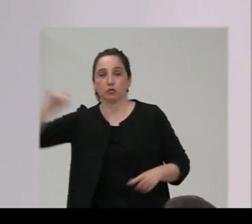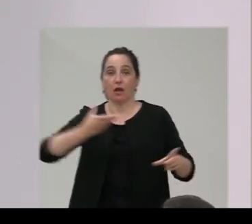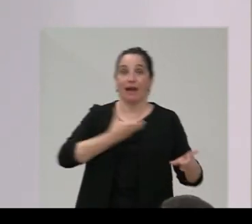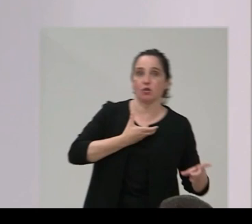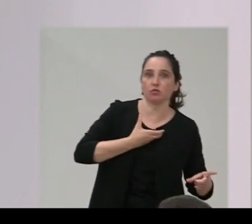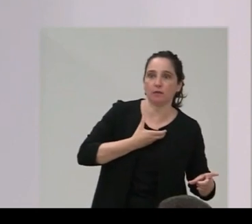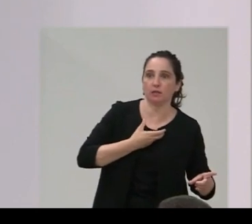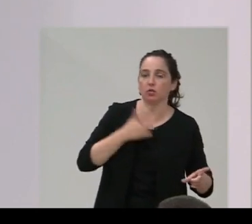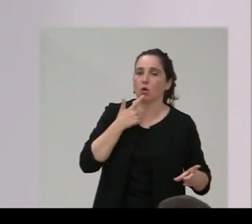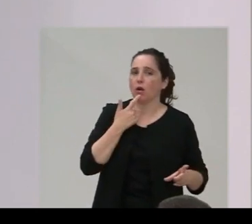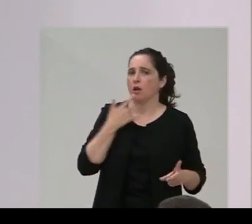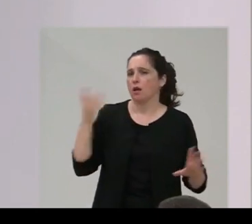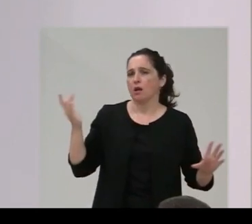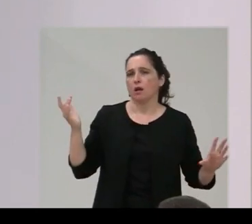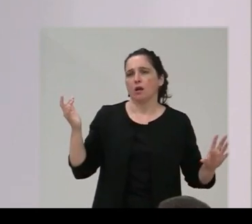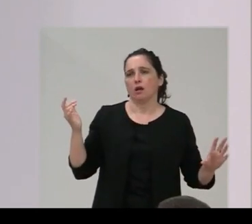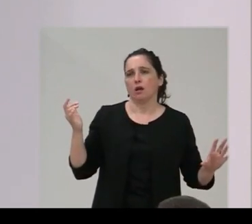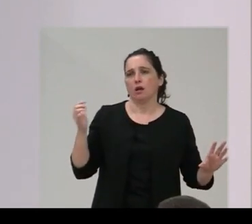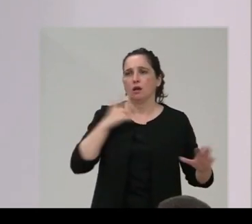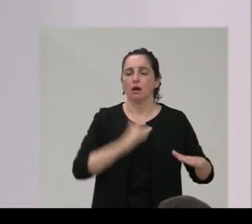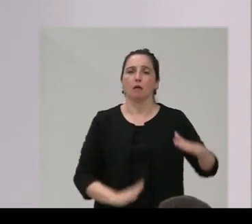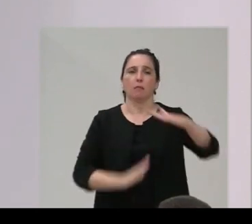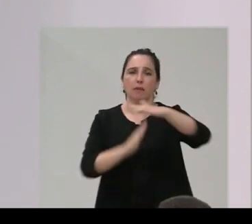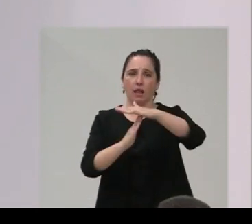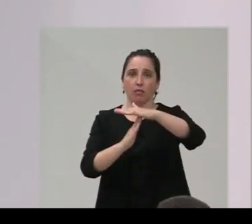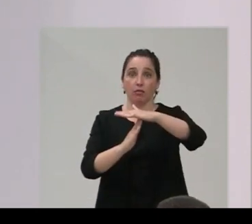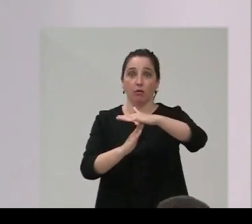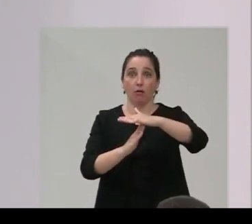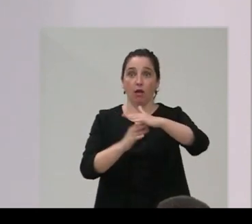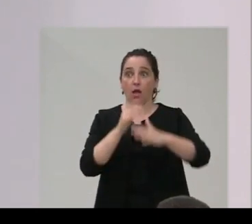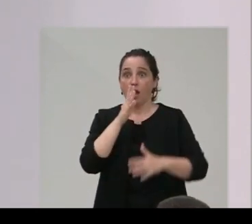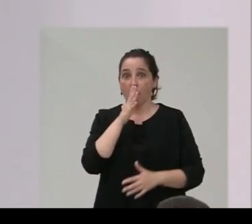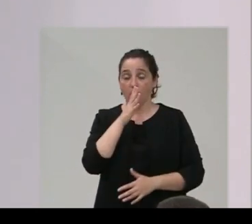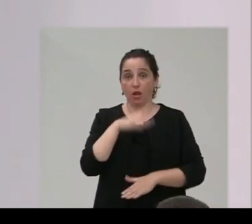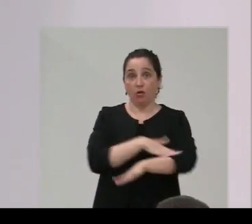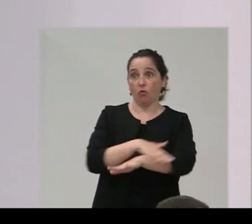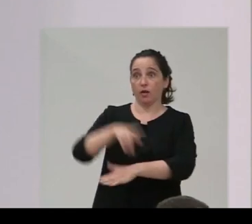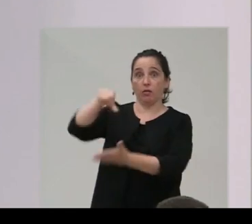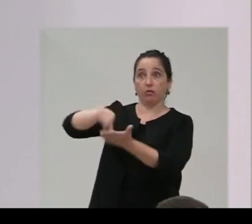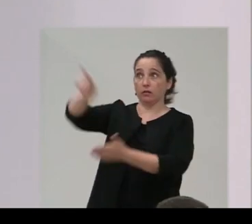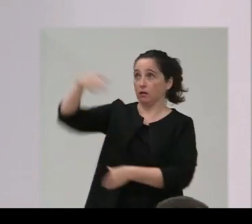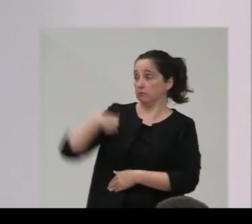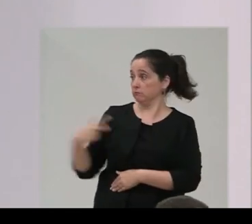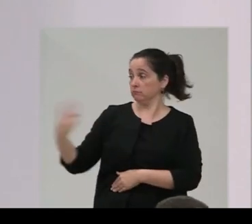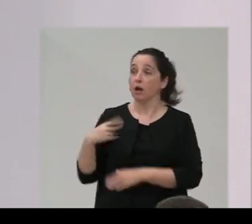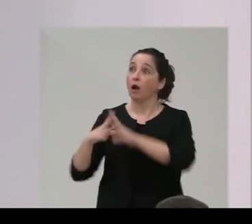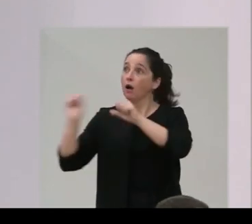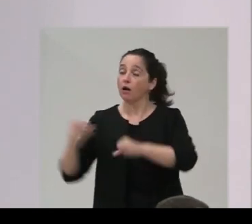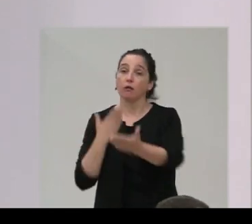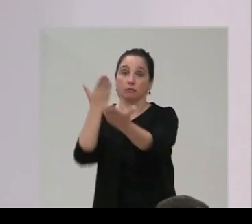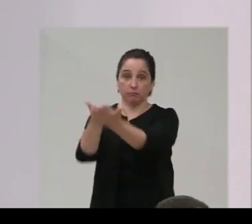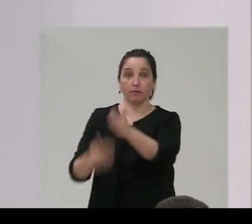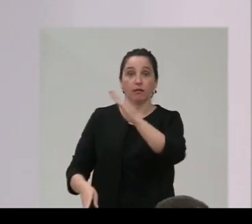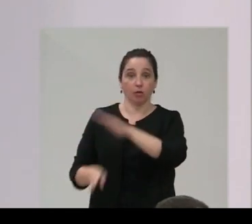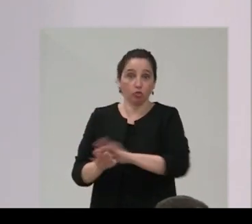ayuntamiento se había manifestado la paralización pues ahora lo que va a tener el gobierno central es que tanto en el parlamento como en